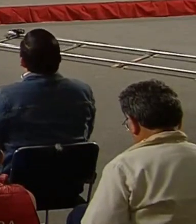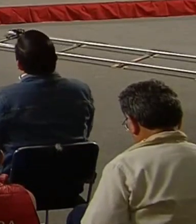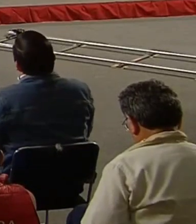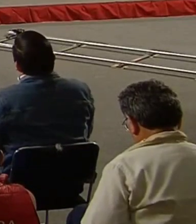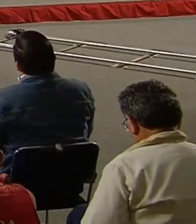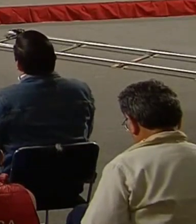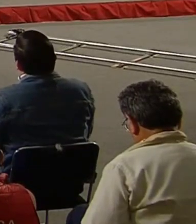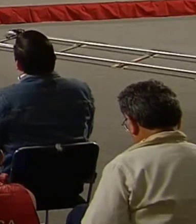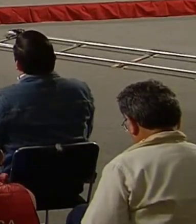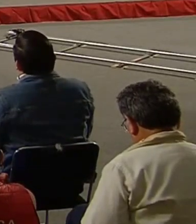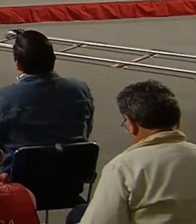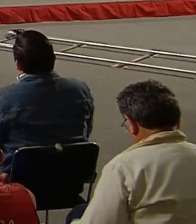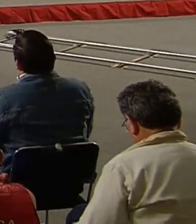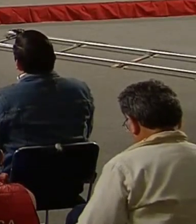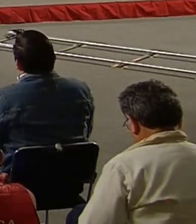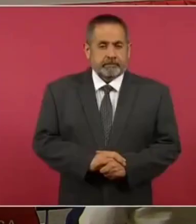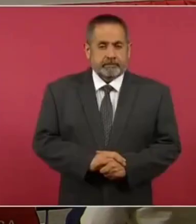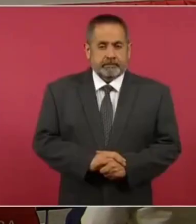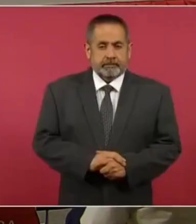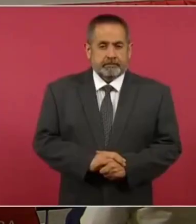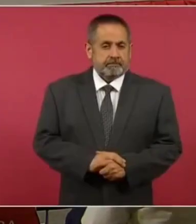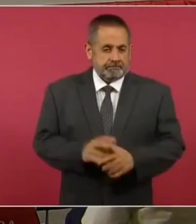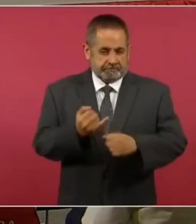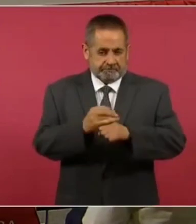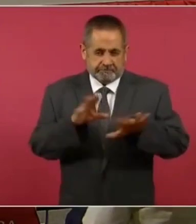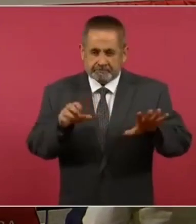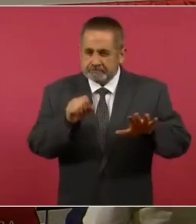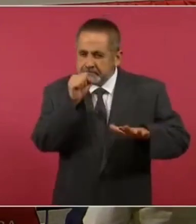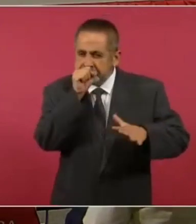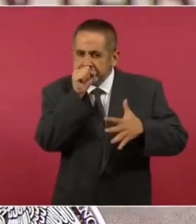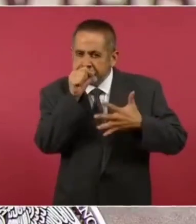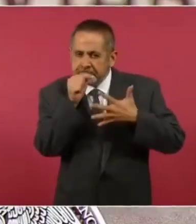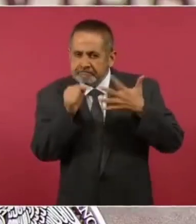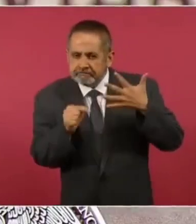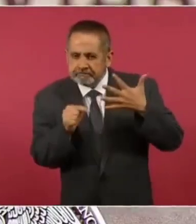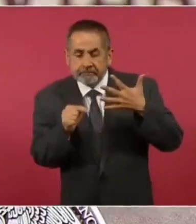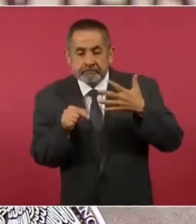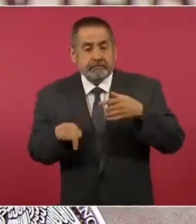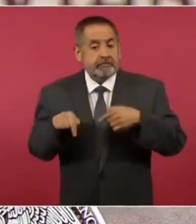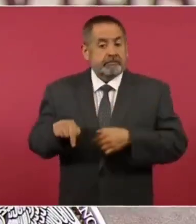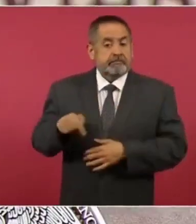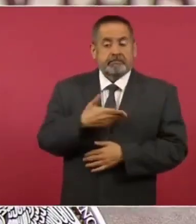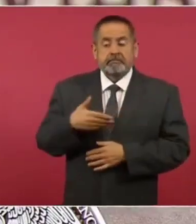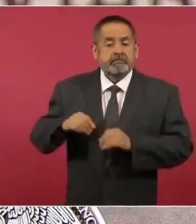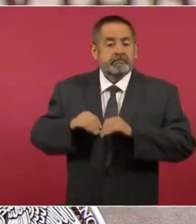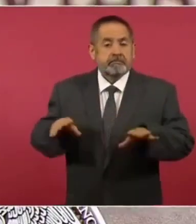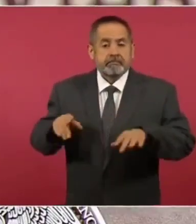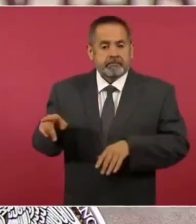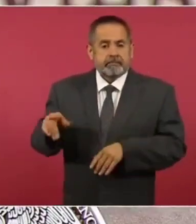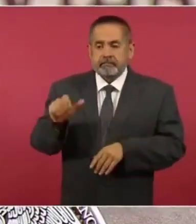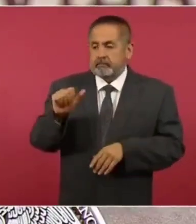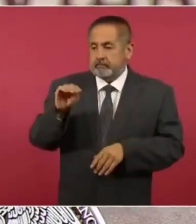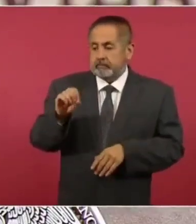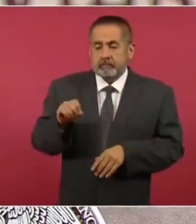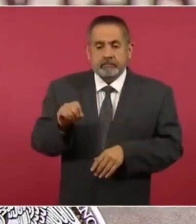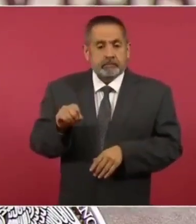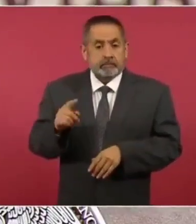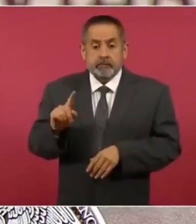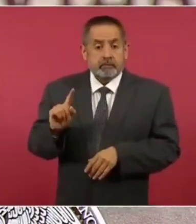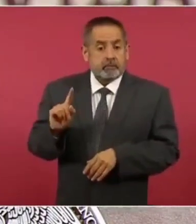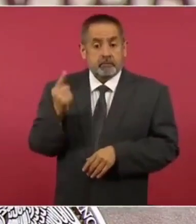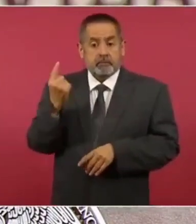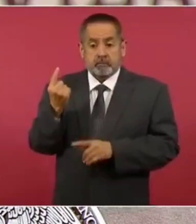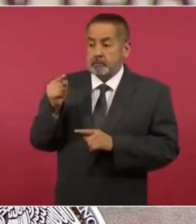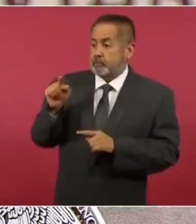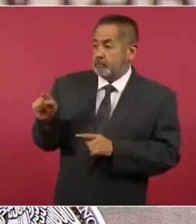matutina, es el único de YouTube en entrar en esta lista